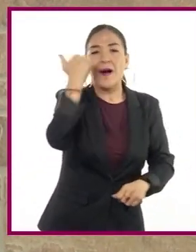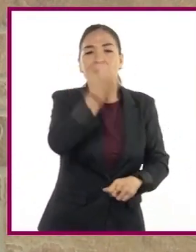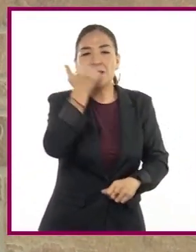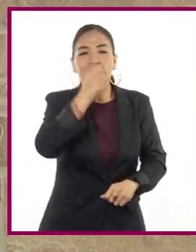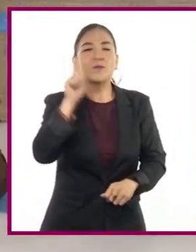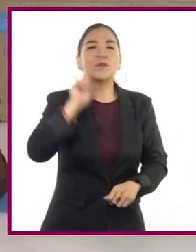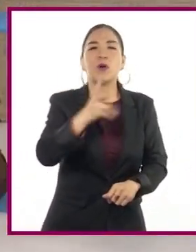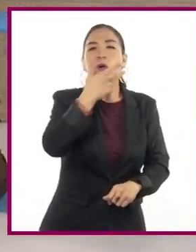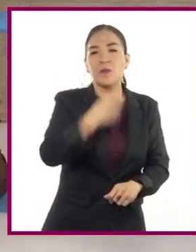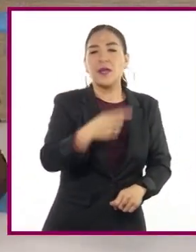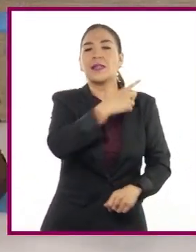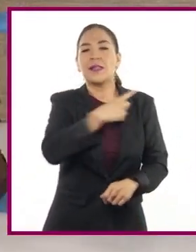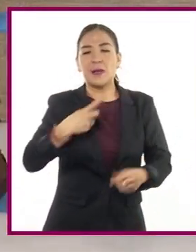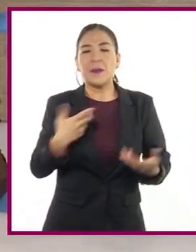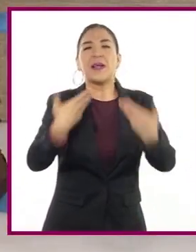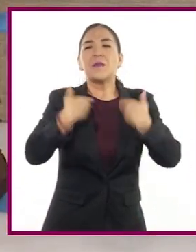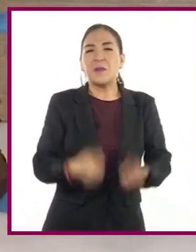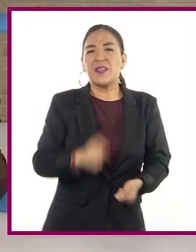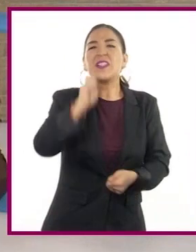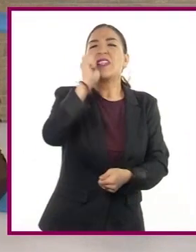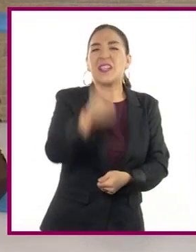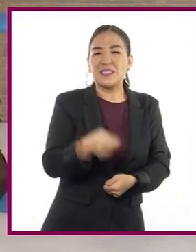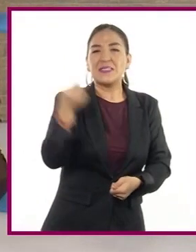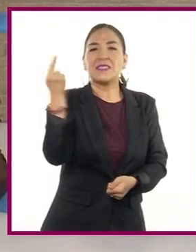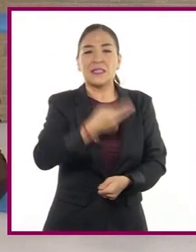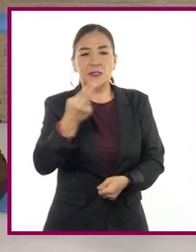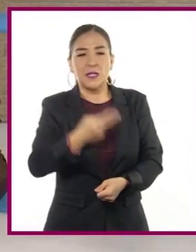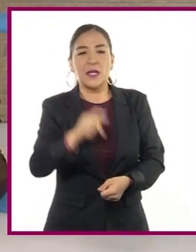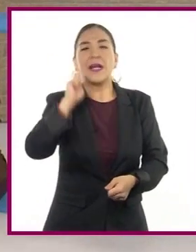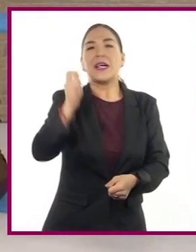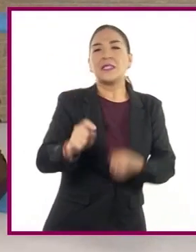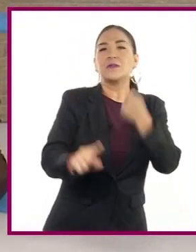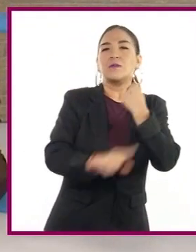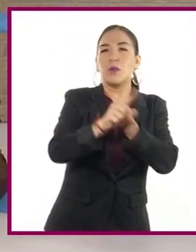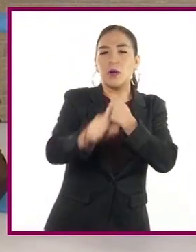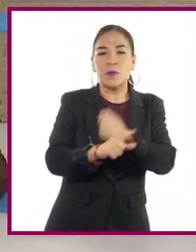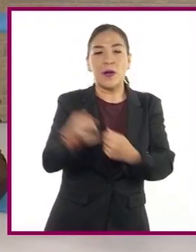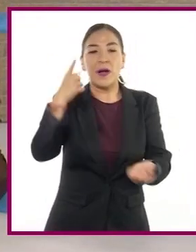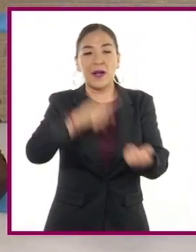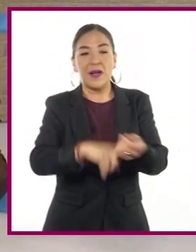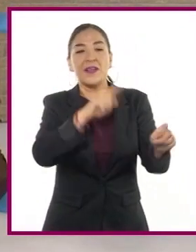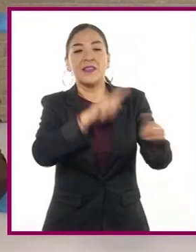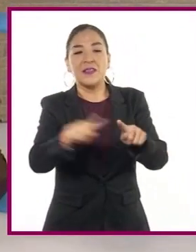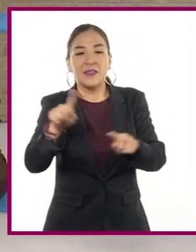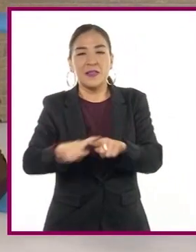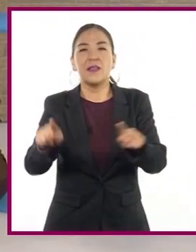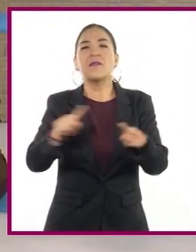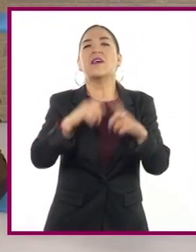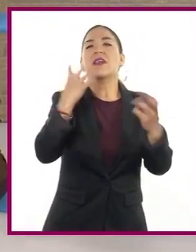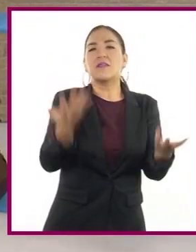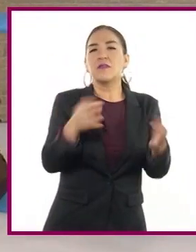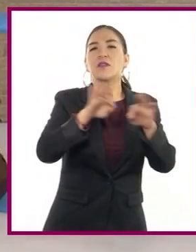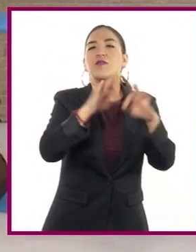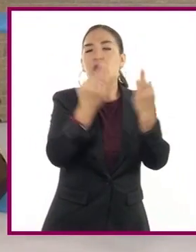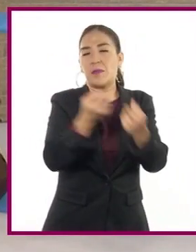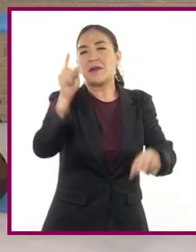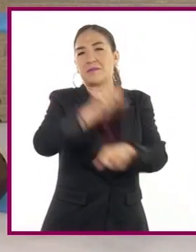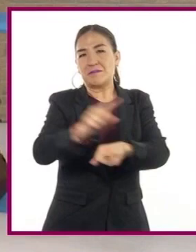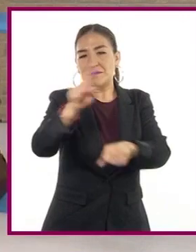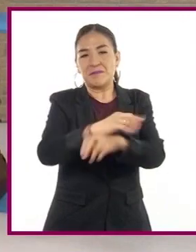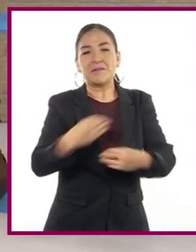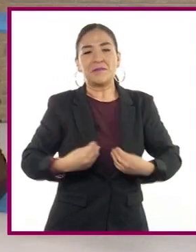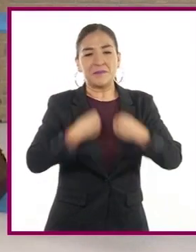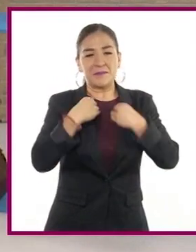comprendan mejor lo que es una necesidad y un problema, a partir de diferentes circunstancias de la vida cotidiana?